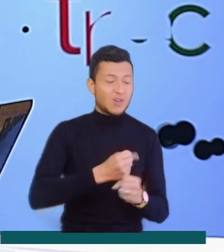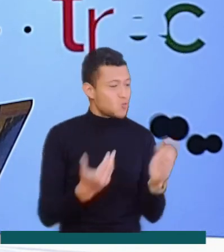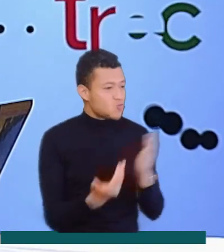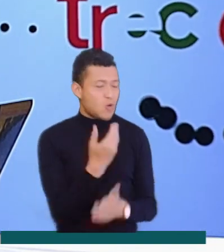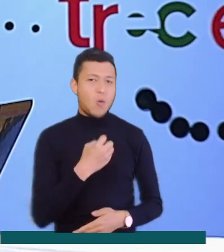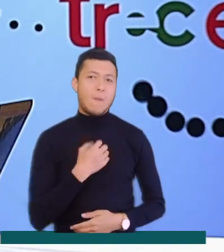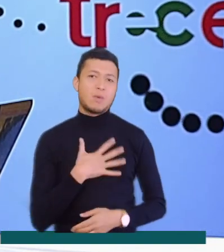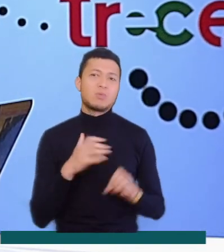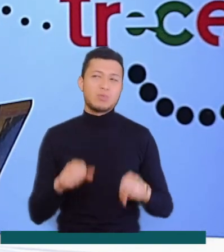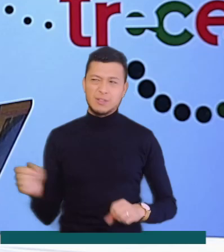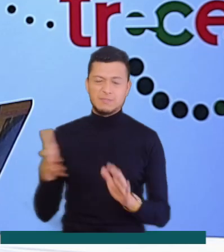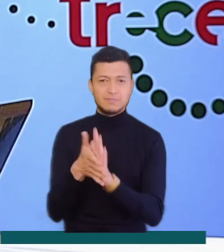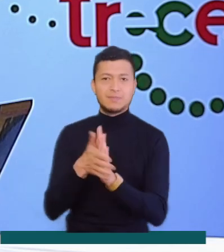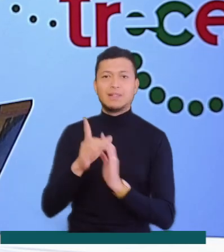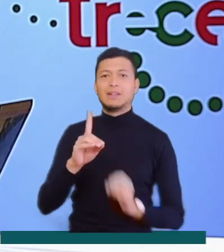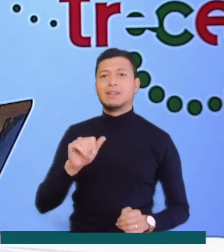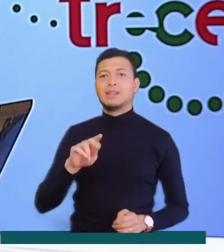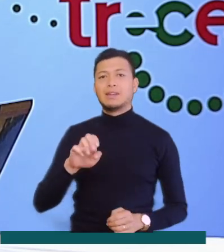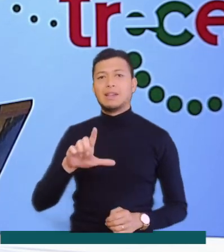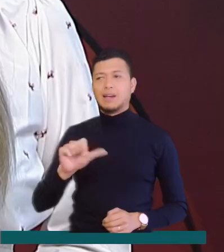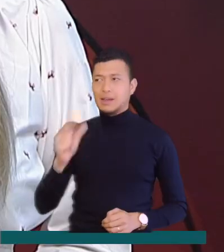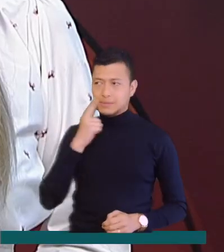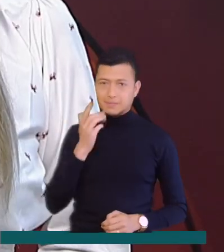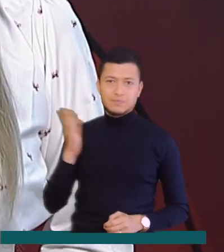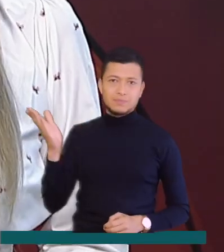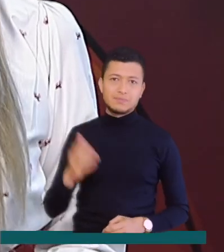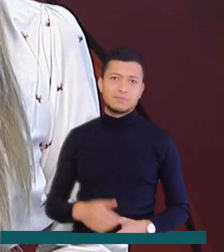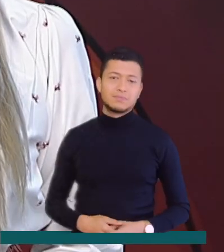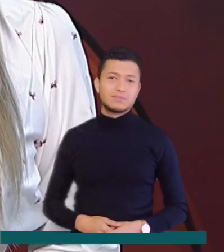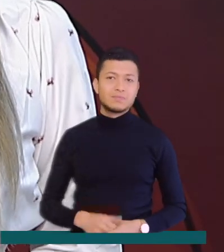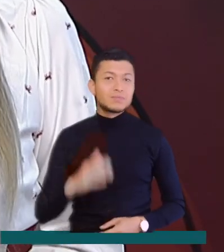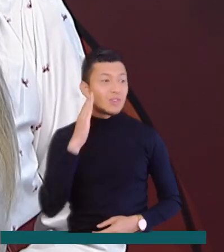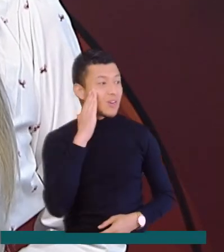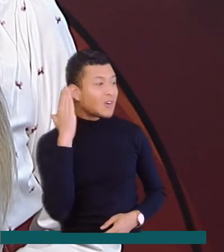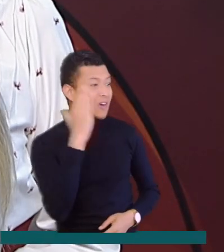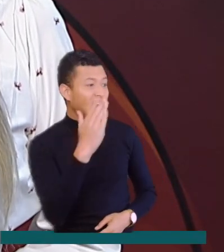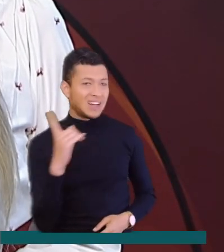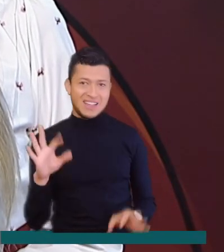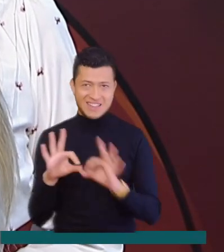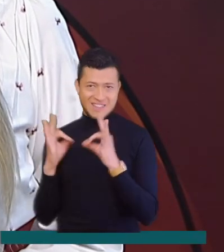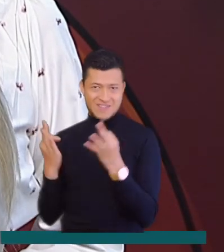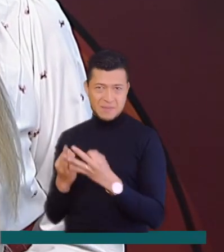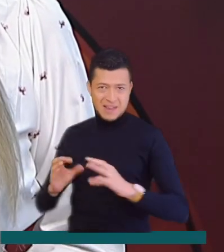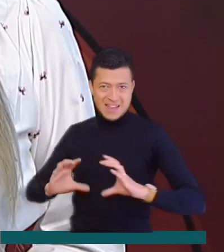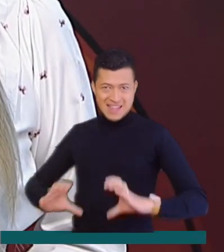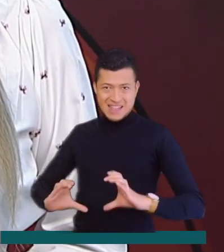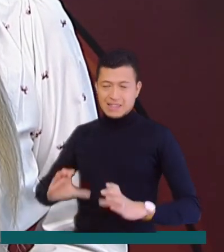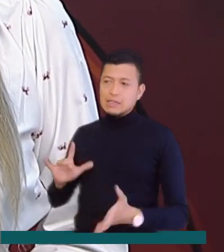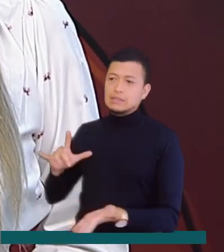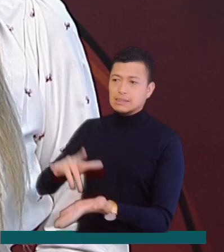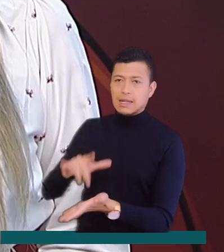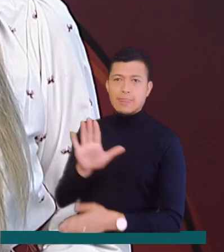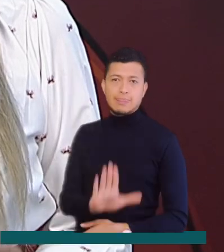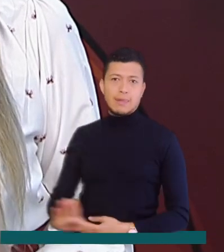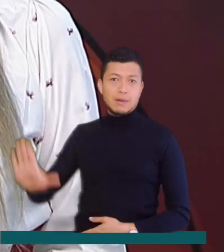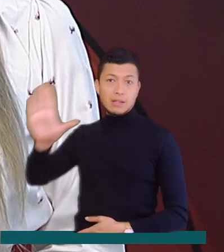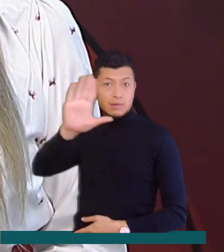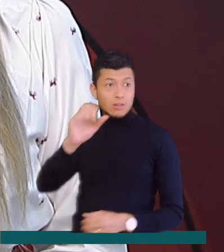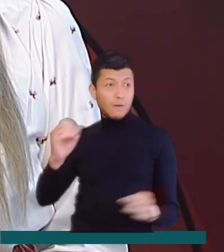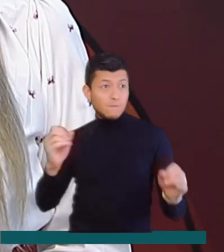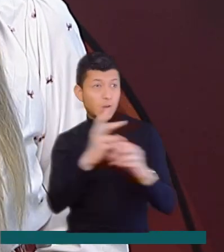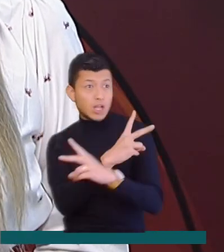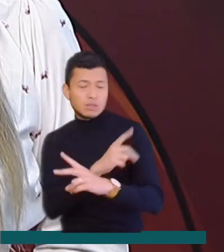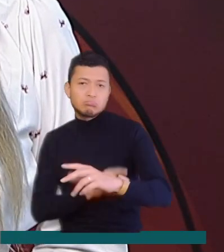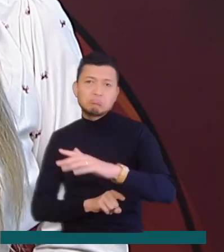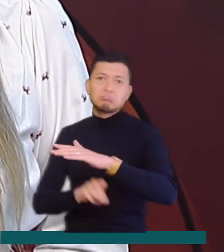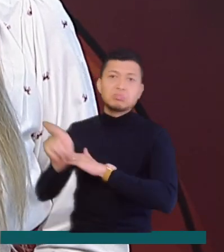nuevas oportunidades. Daniela Enríquez nos cuenta. Hola Gina, una familia en Caquetá llegó al departamento huyendo